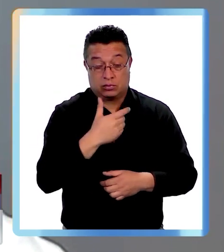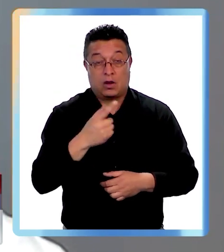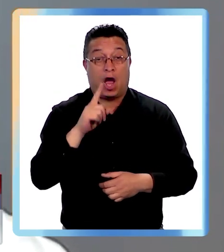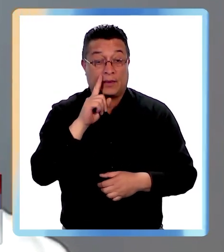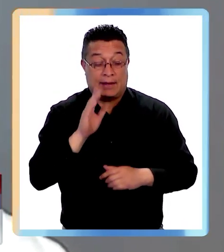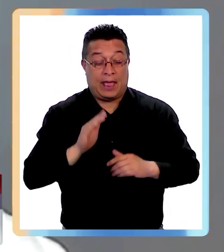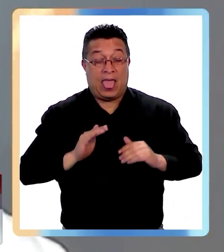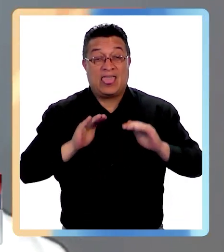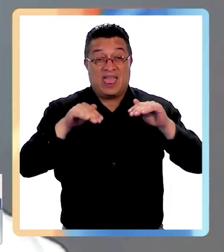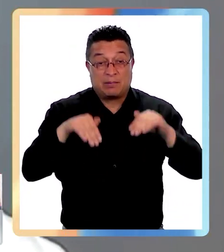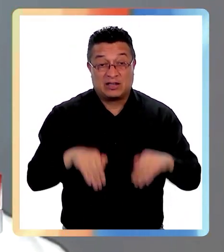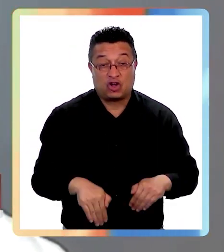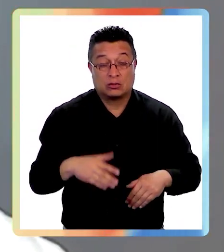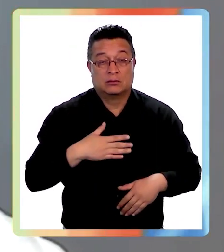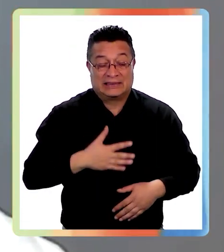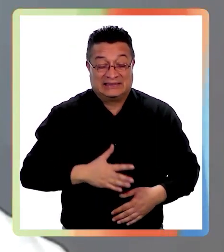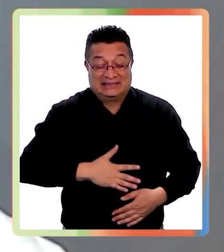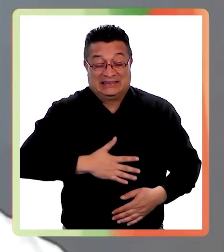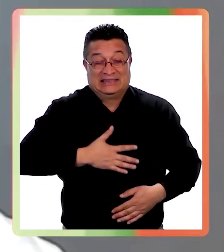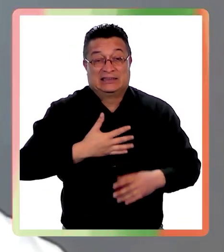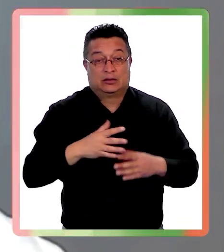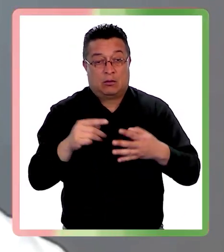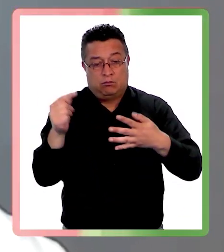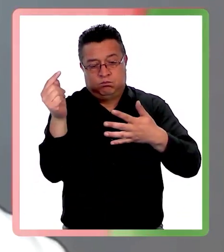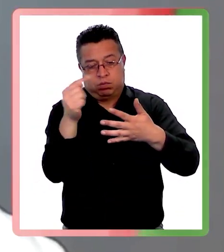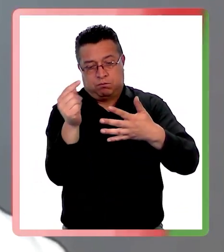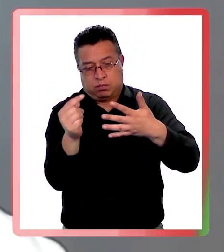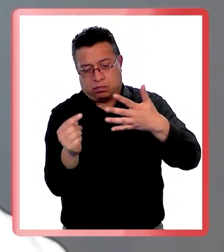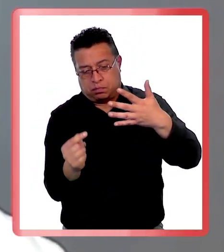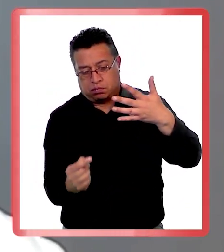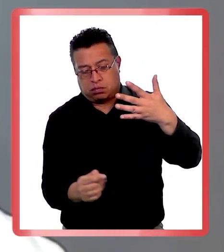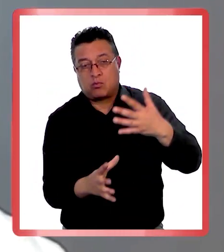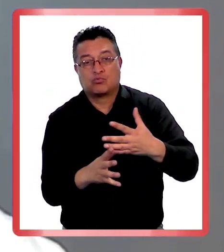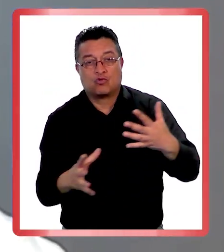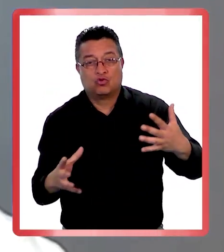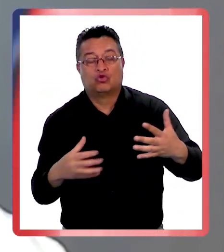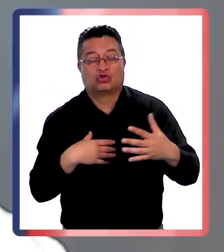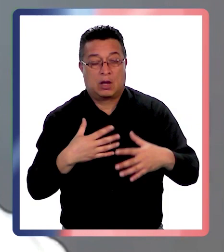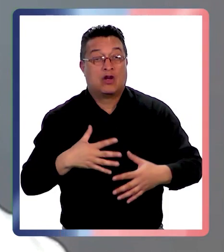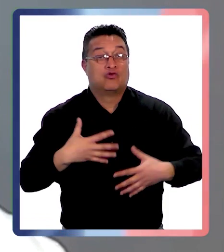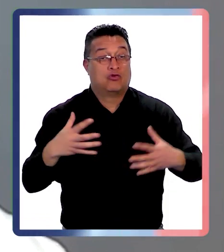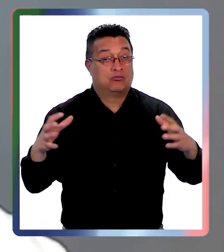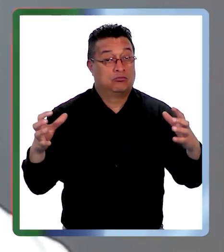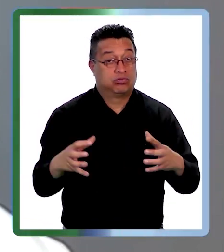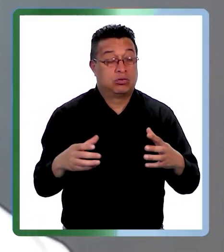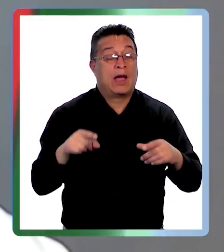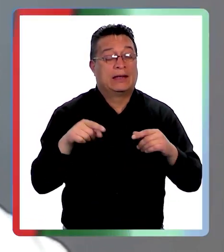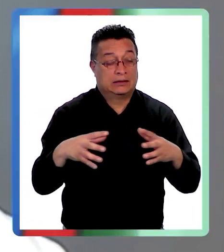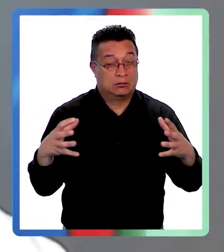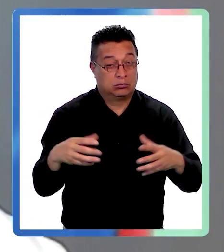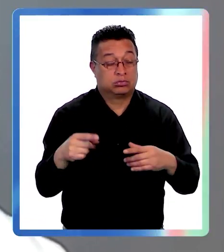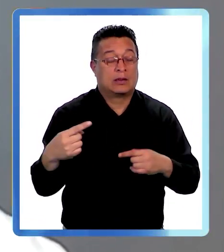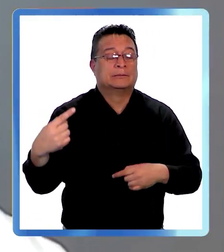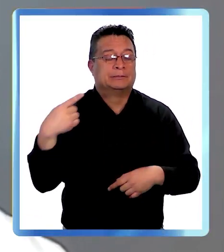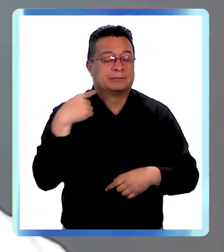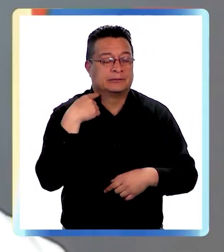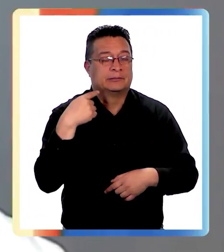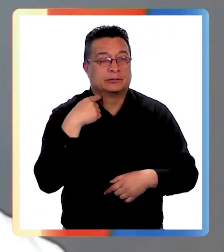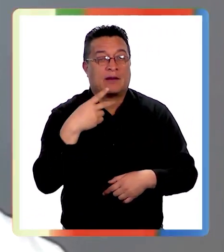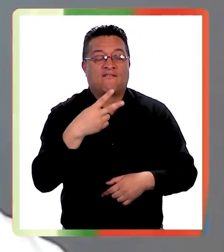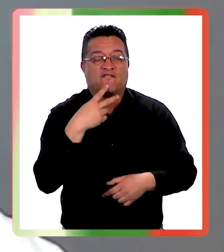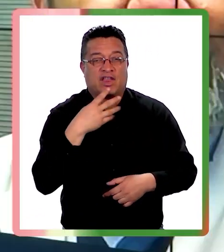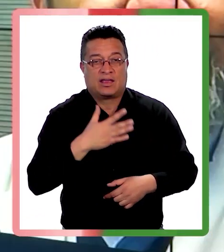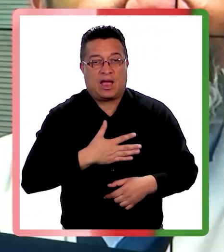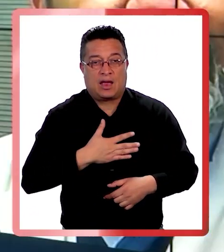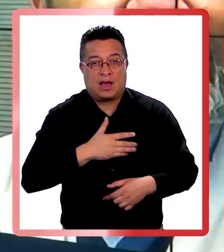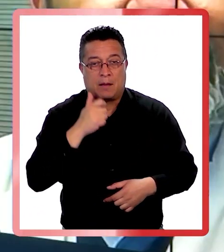depresivo tiene síntomas, muchos síntomas y síntomas intensos. Y esos síntomas intensos afectan la vida de la